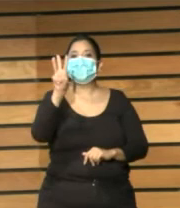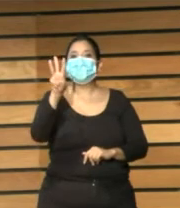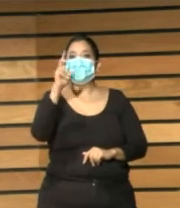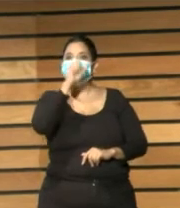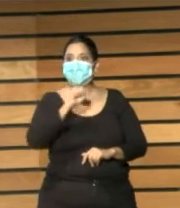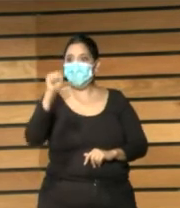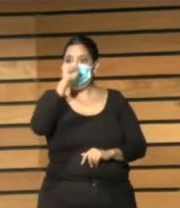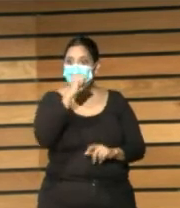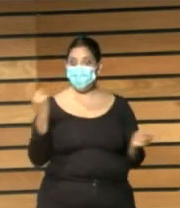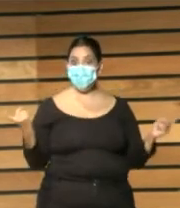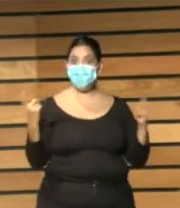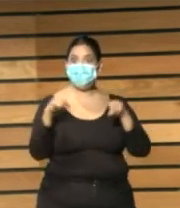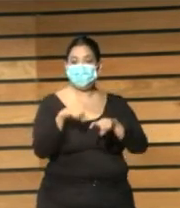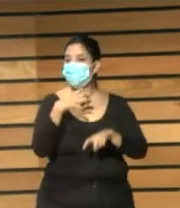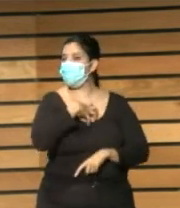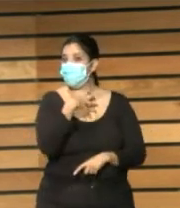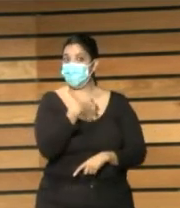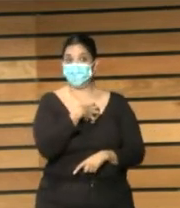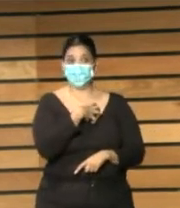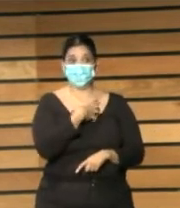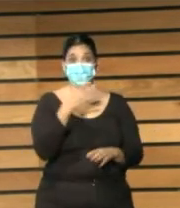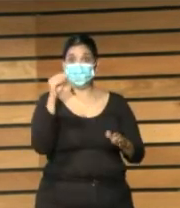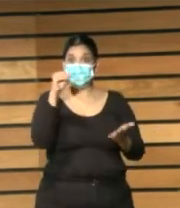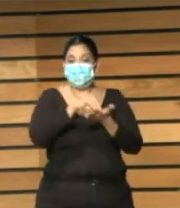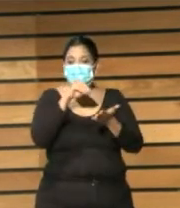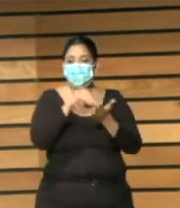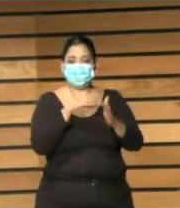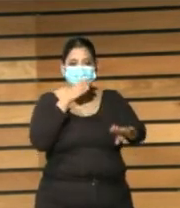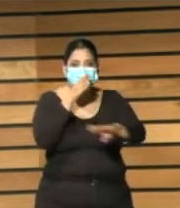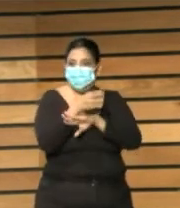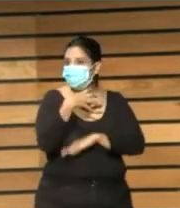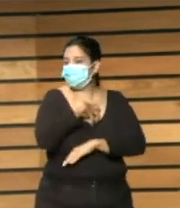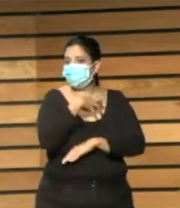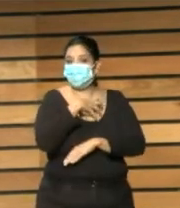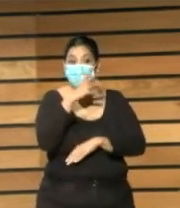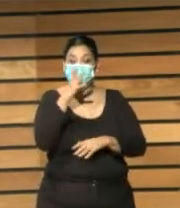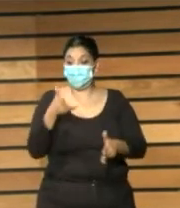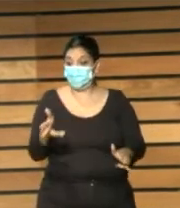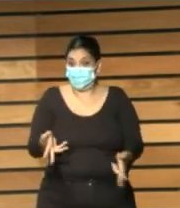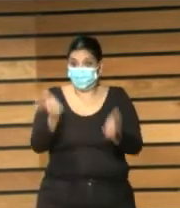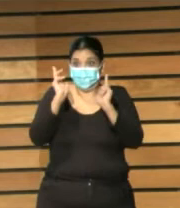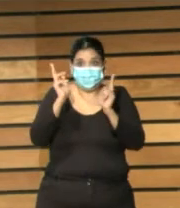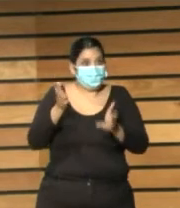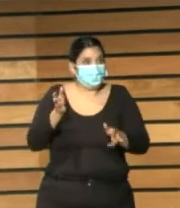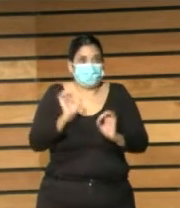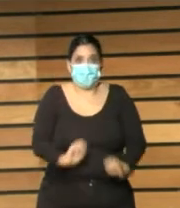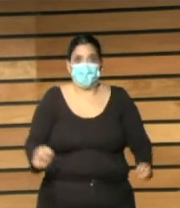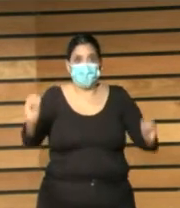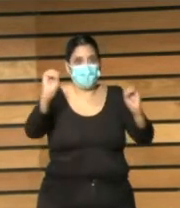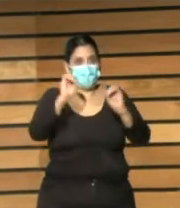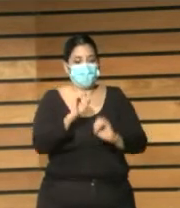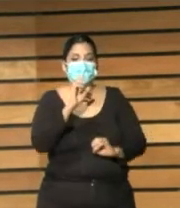no siempre se puede asistir porque no siempre dan permiso porque las corporaciones cambian a una le dice que sí una